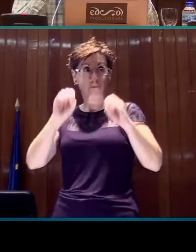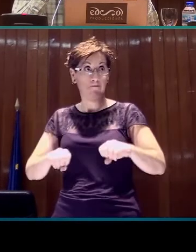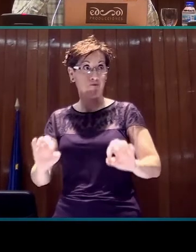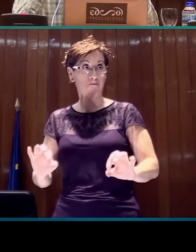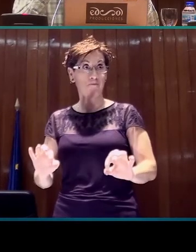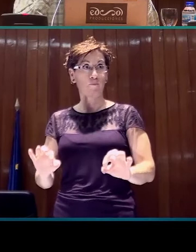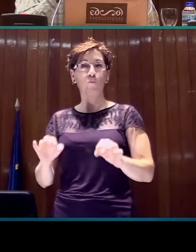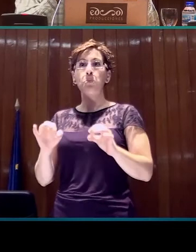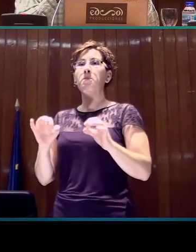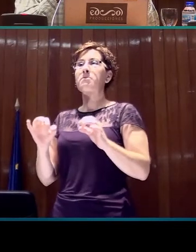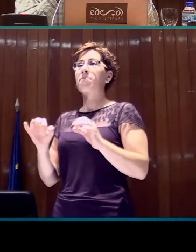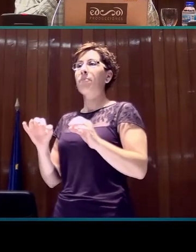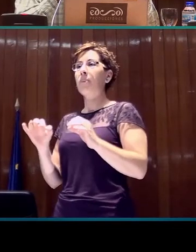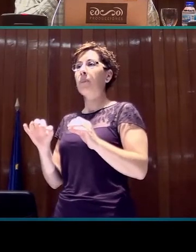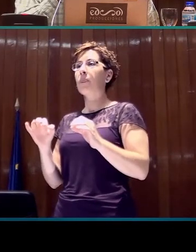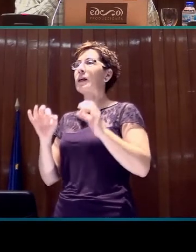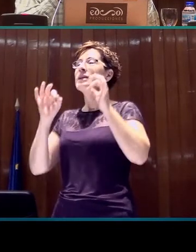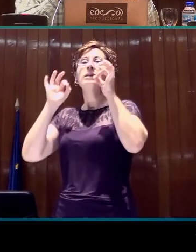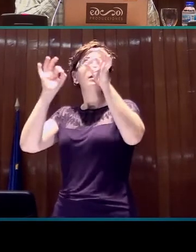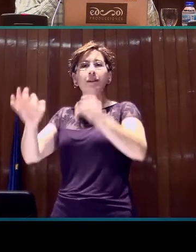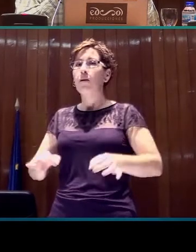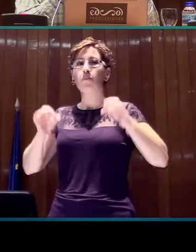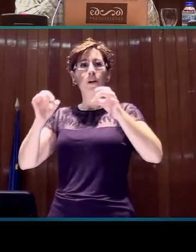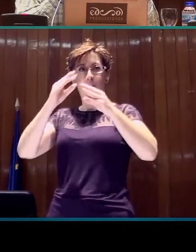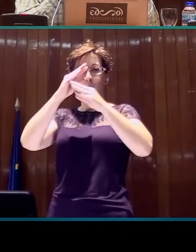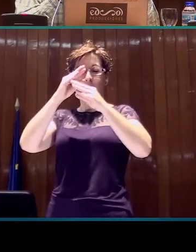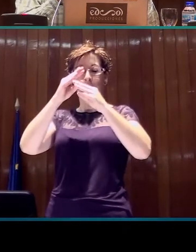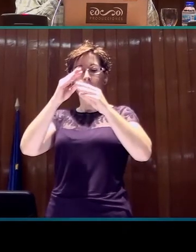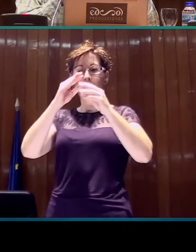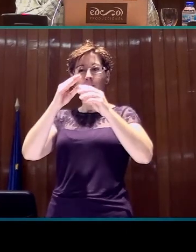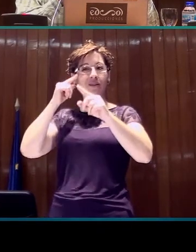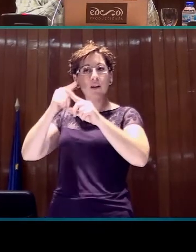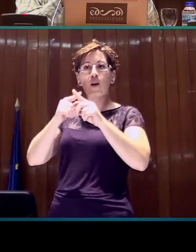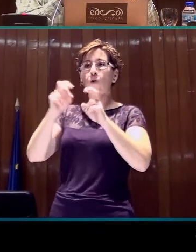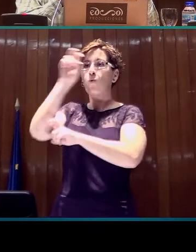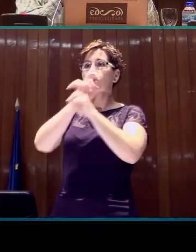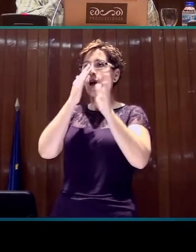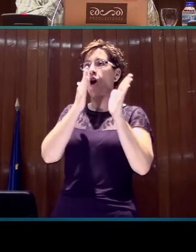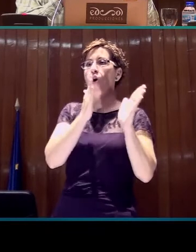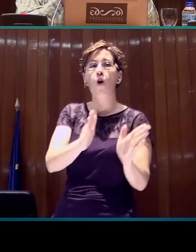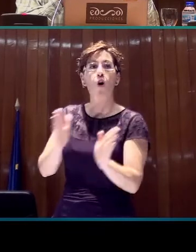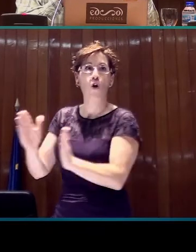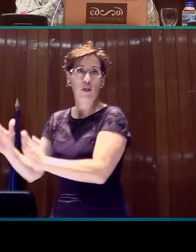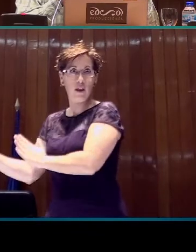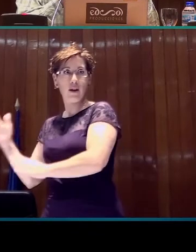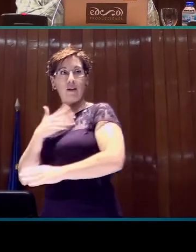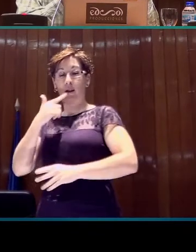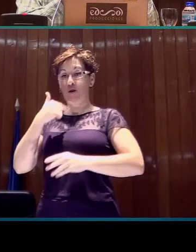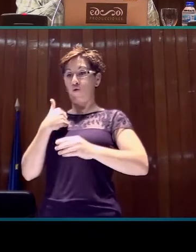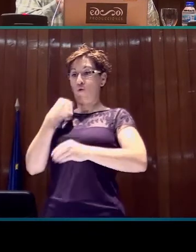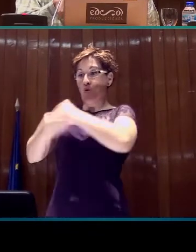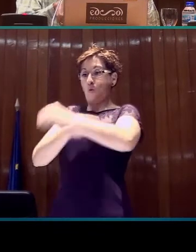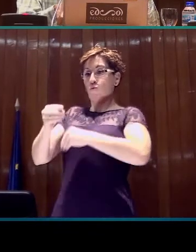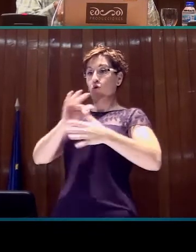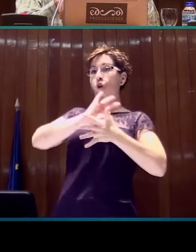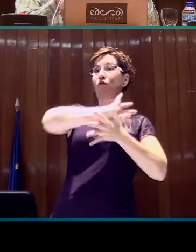Y siempre, además, estamos ordenando. El hecho de utilizar una boyalista implica orden.